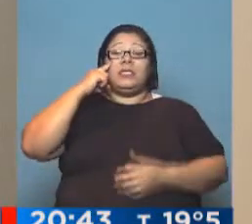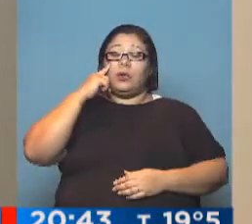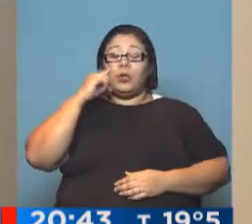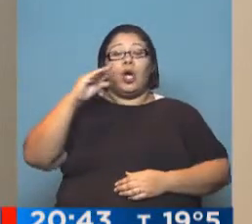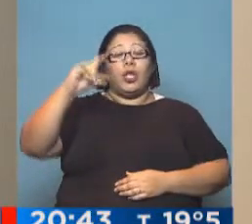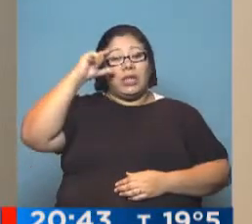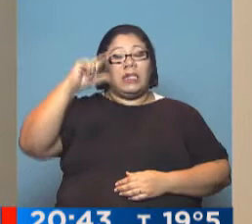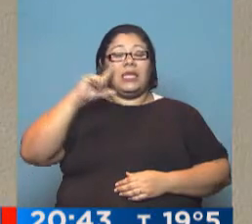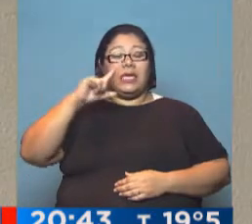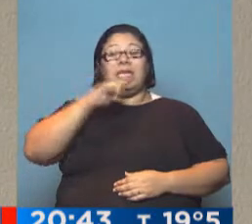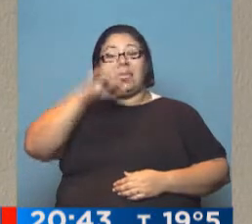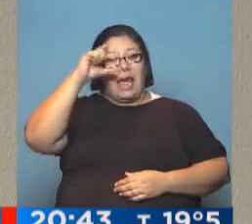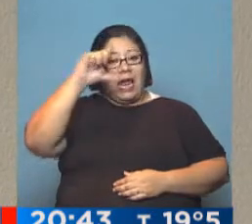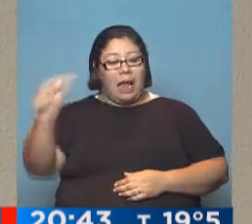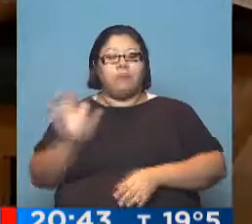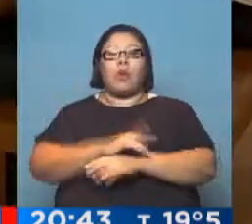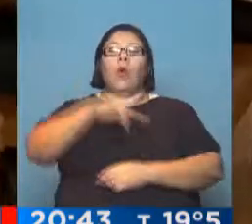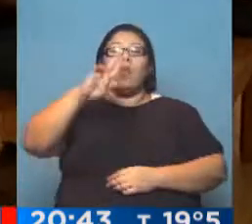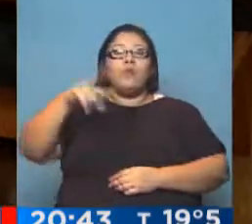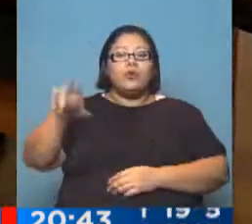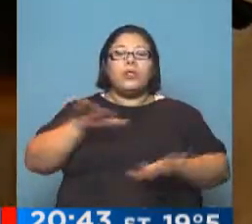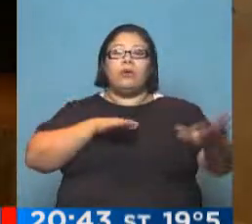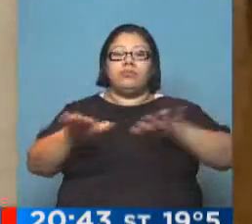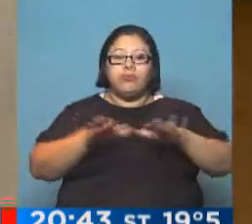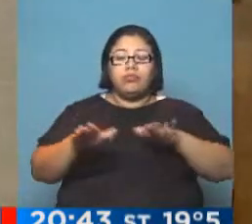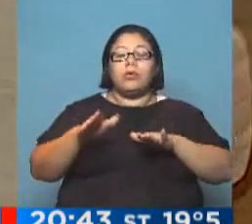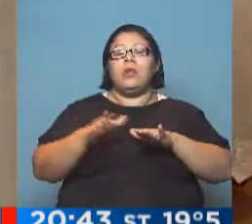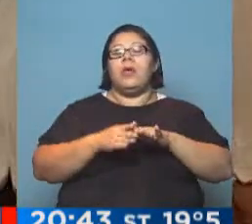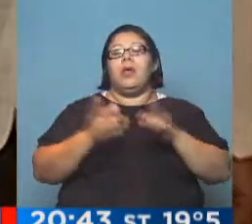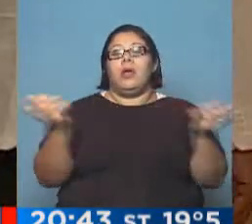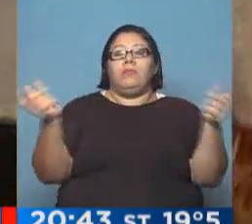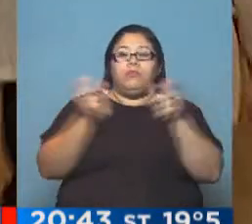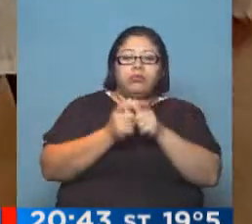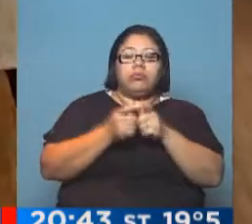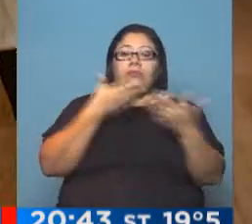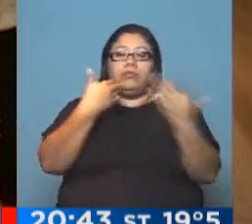un museo dinámico con proyecciones, charlas y performances.